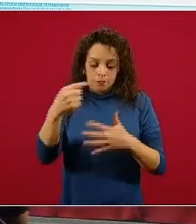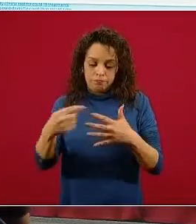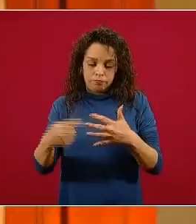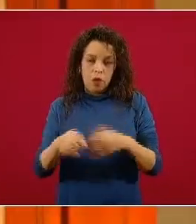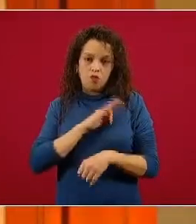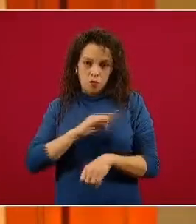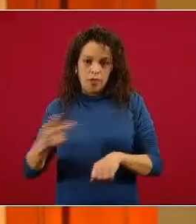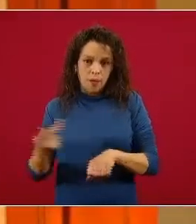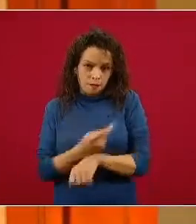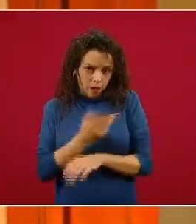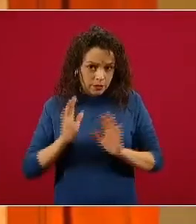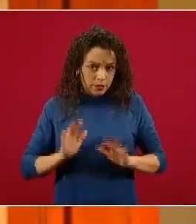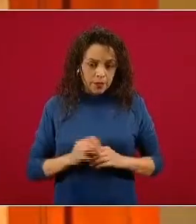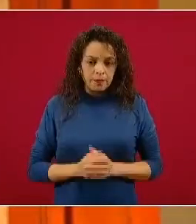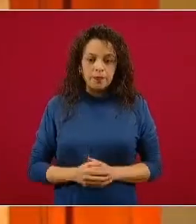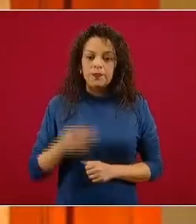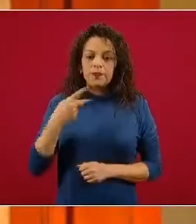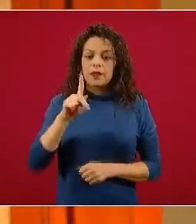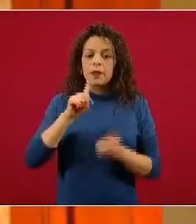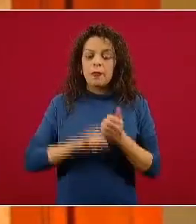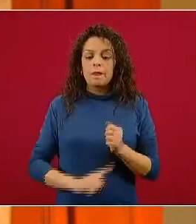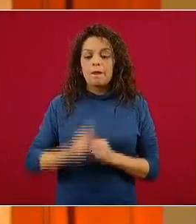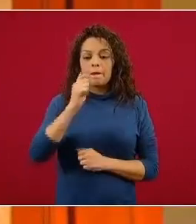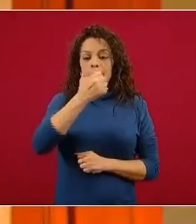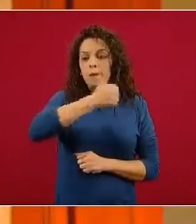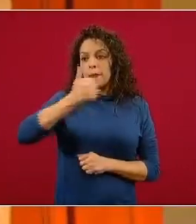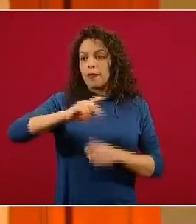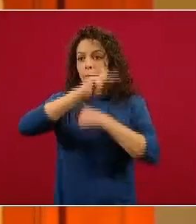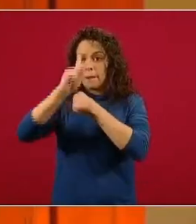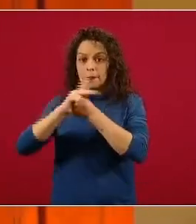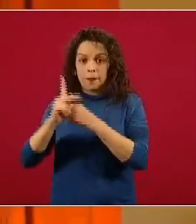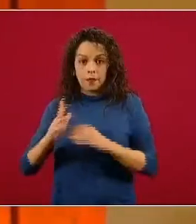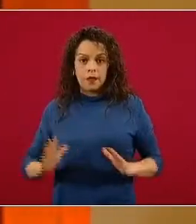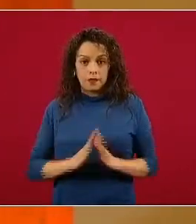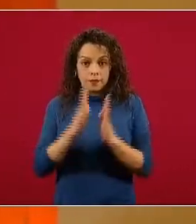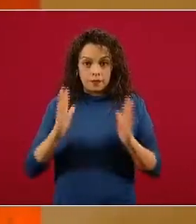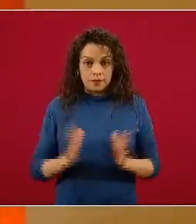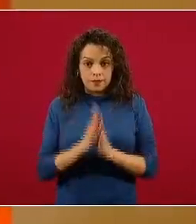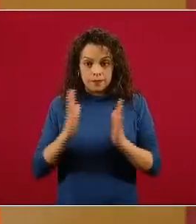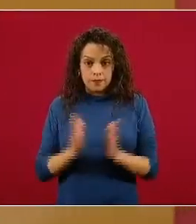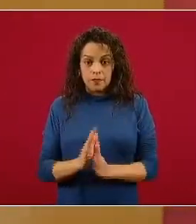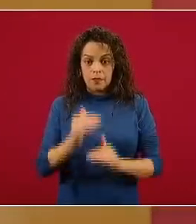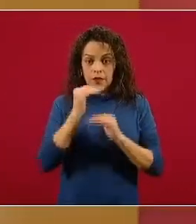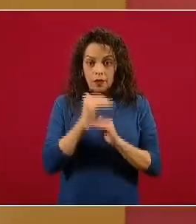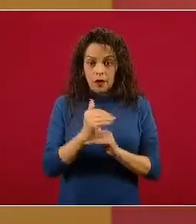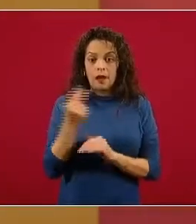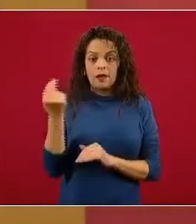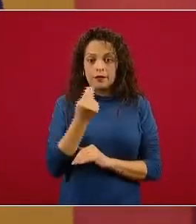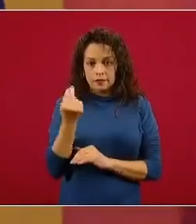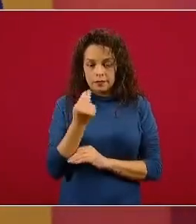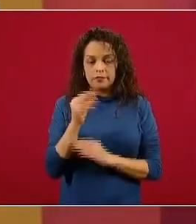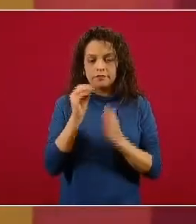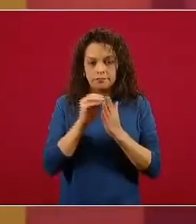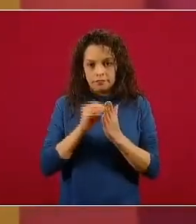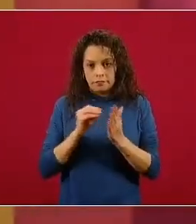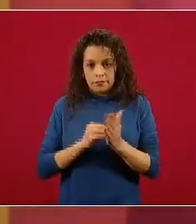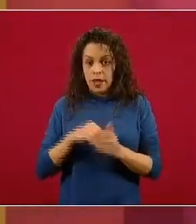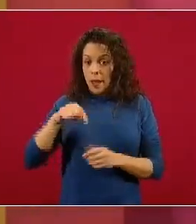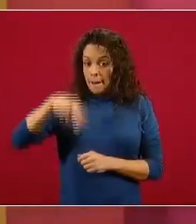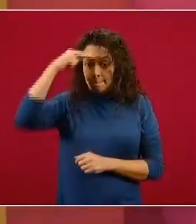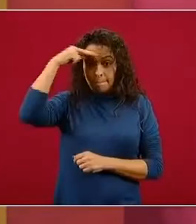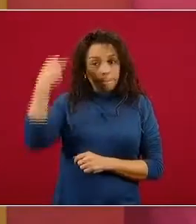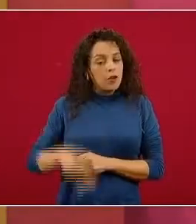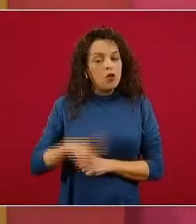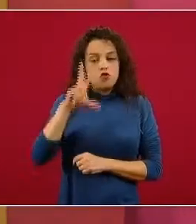atención estándar que en cada uno de los países participantes se requería. Por cierto, México no